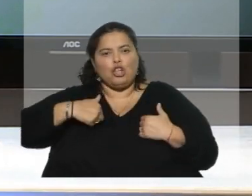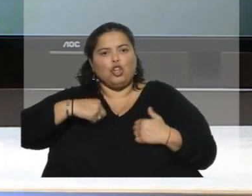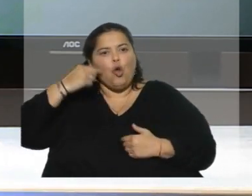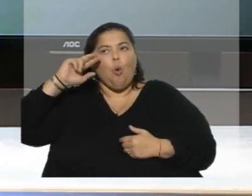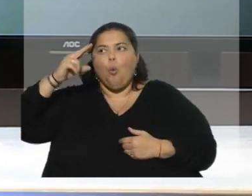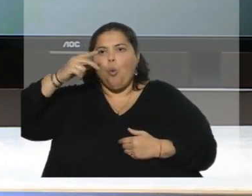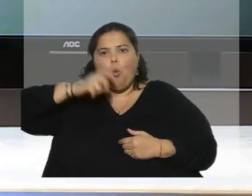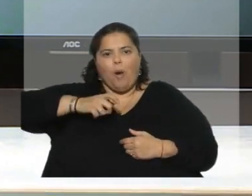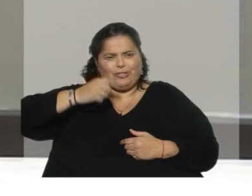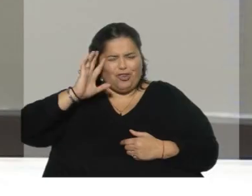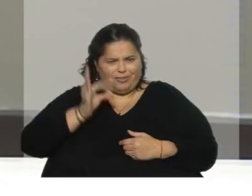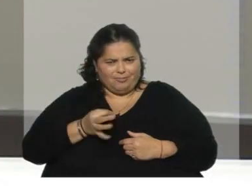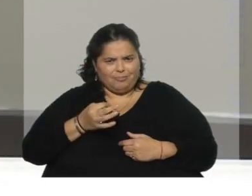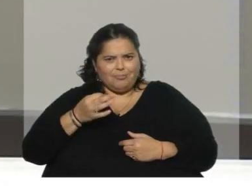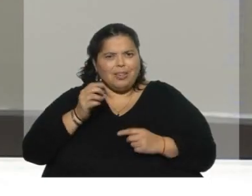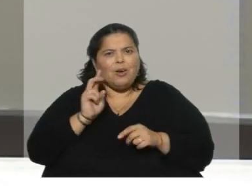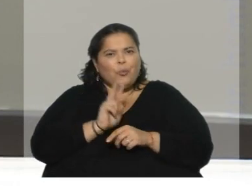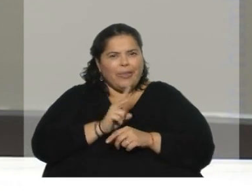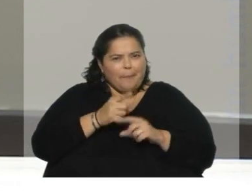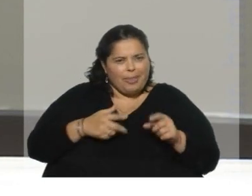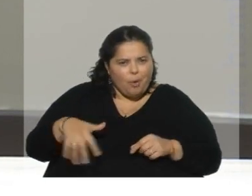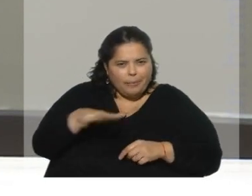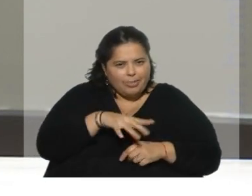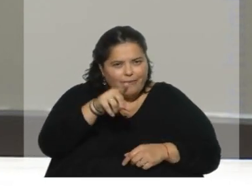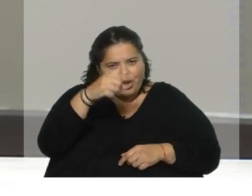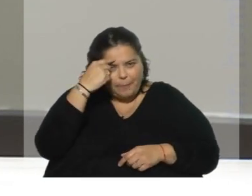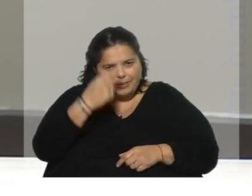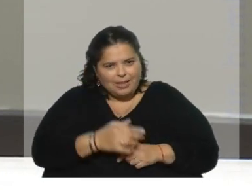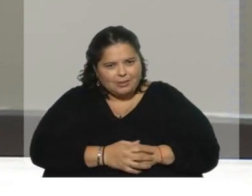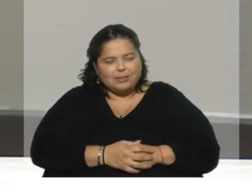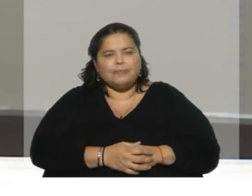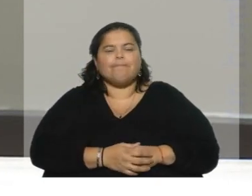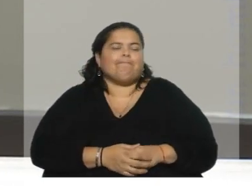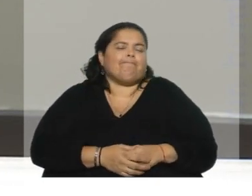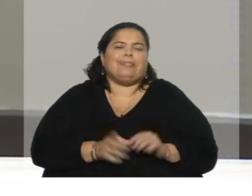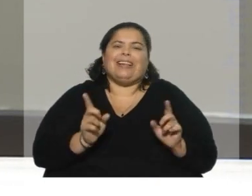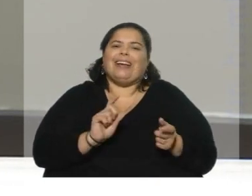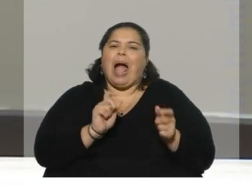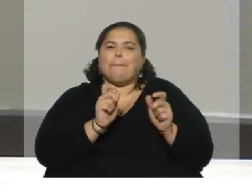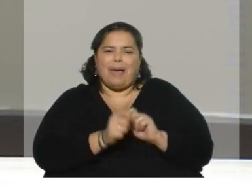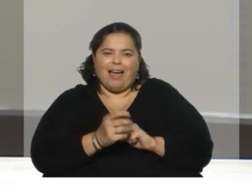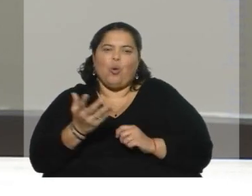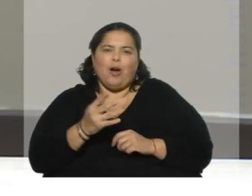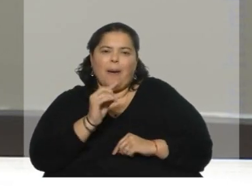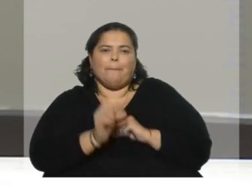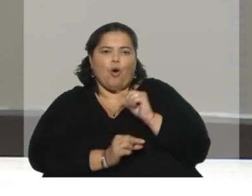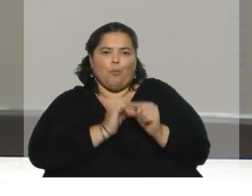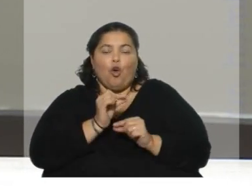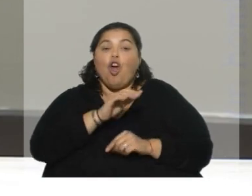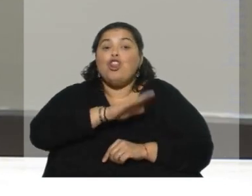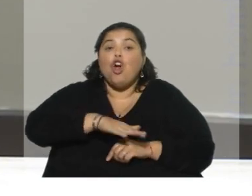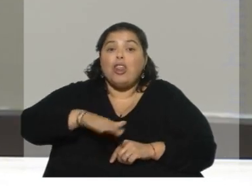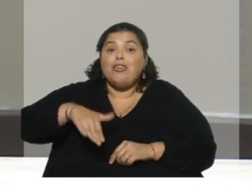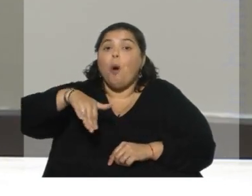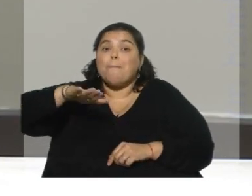de medio ambiente, ¿qué te parece? Ha ido cambiando, ¿no? Y los niños, sobre todo, son los responsables muchas